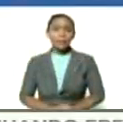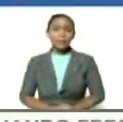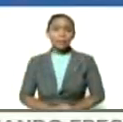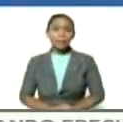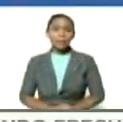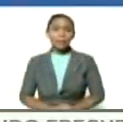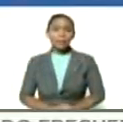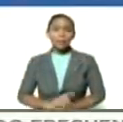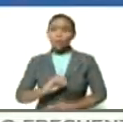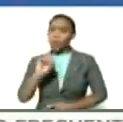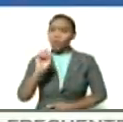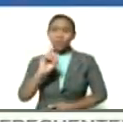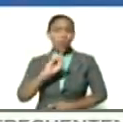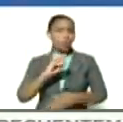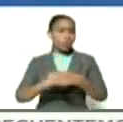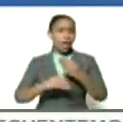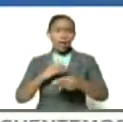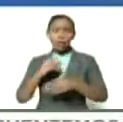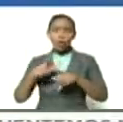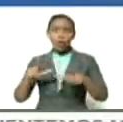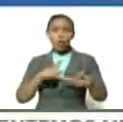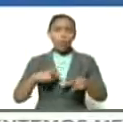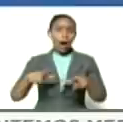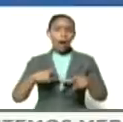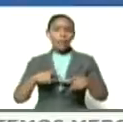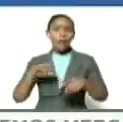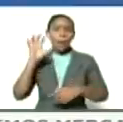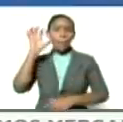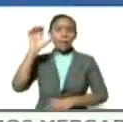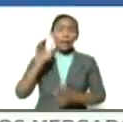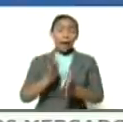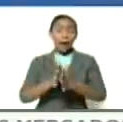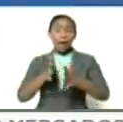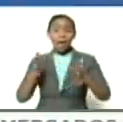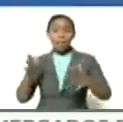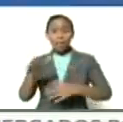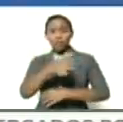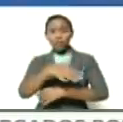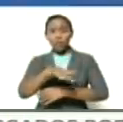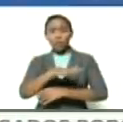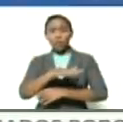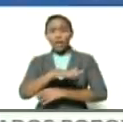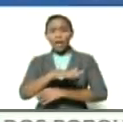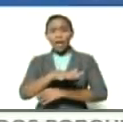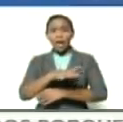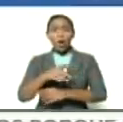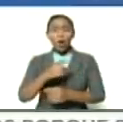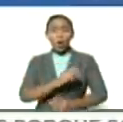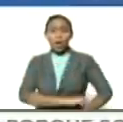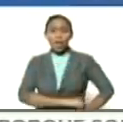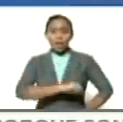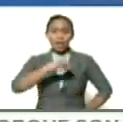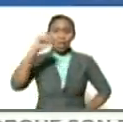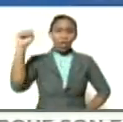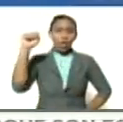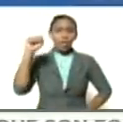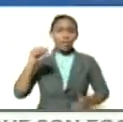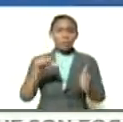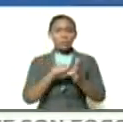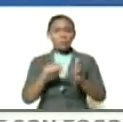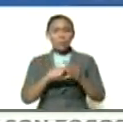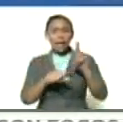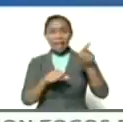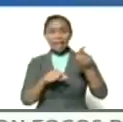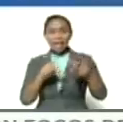no hubo lugar de la patria grande donde los libertadores y libertadoras de aquel